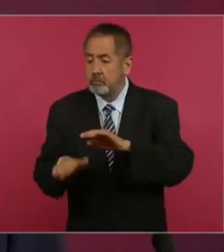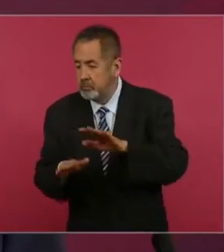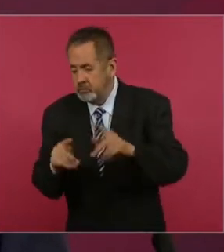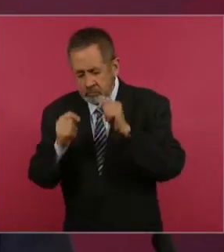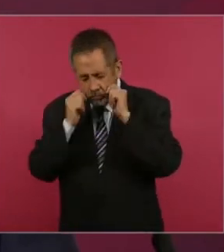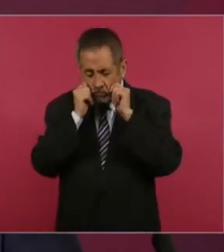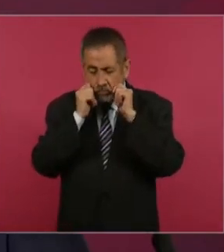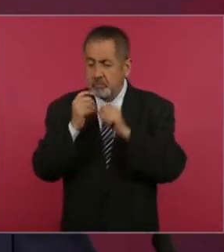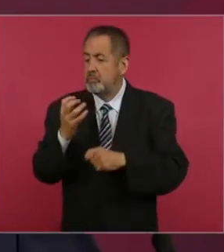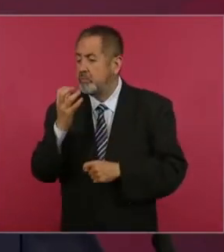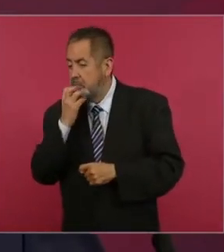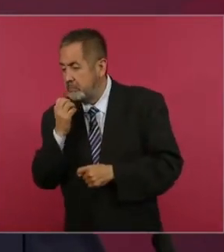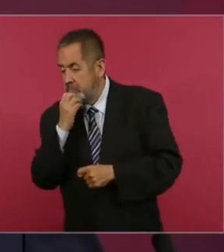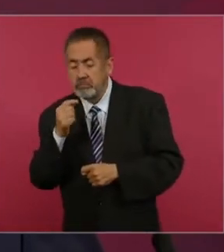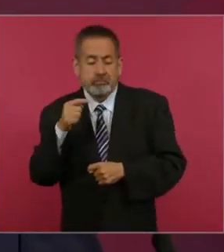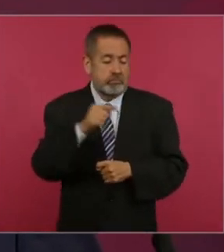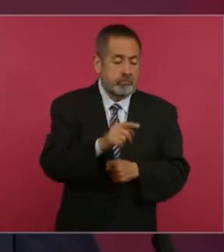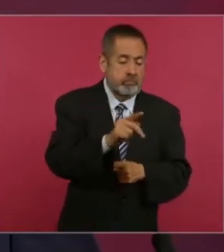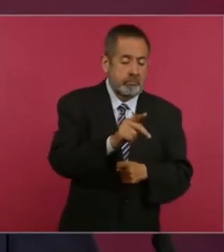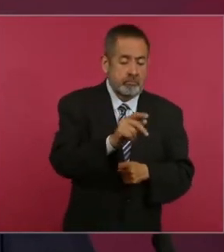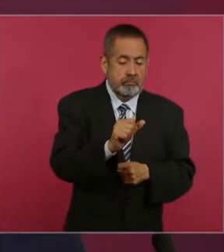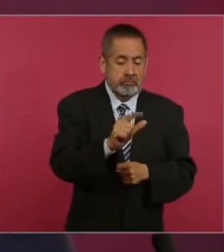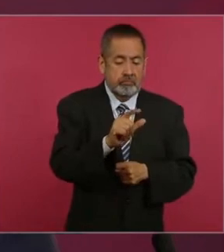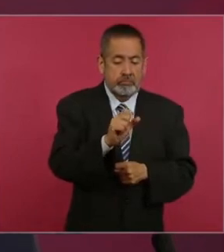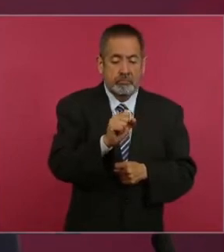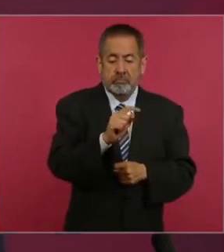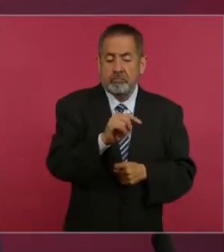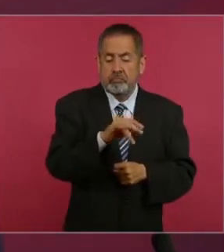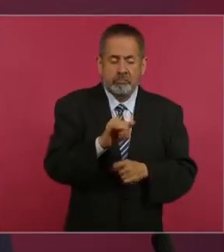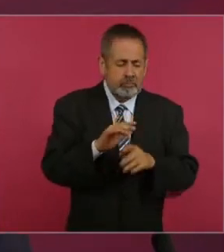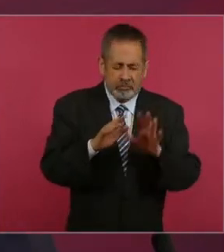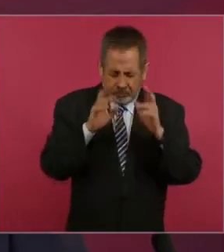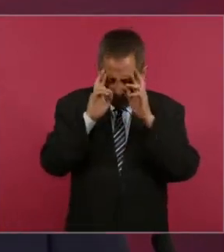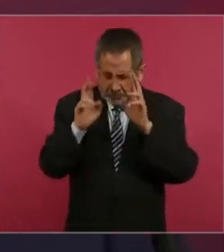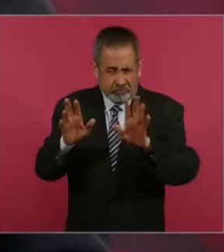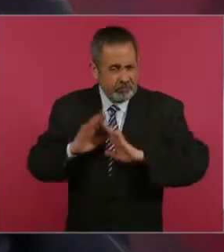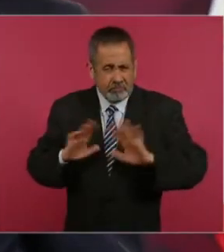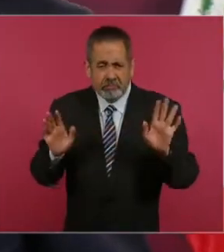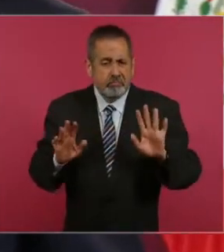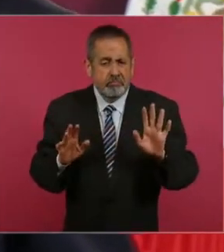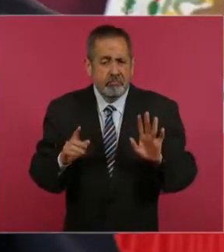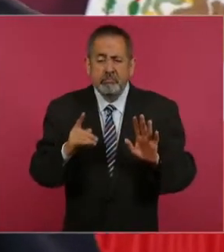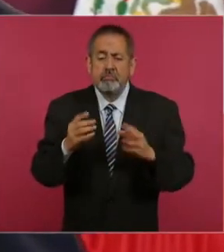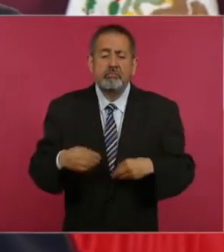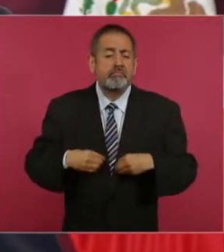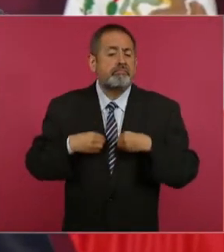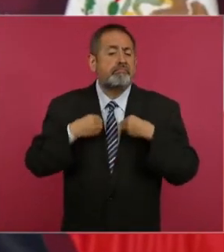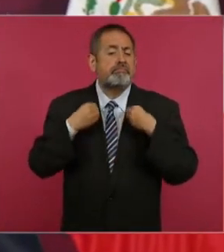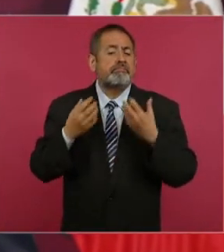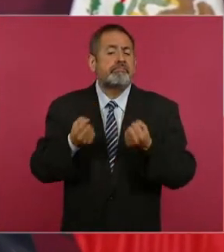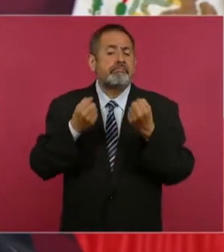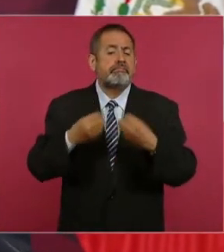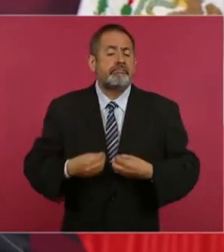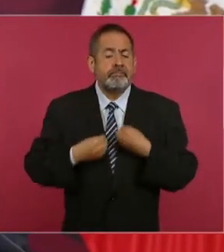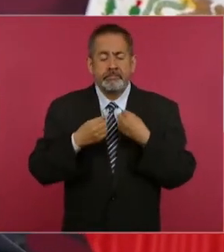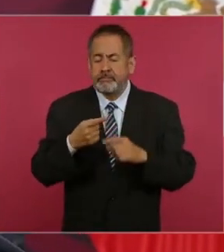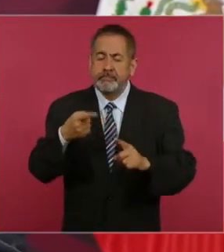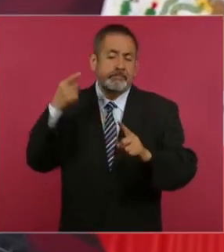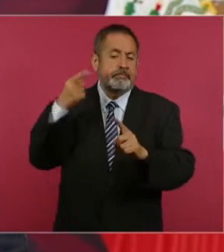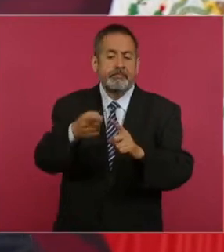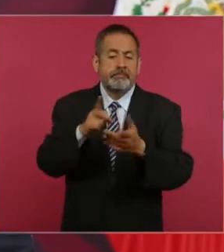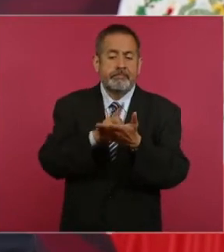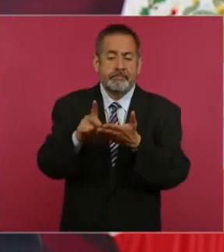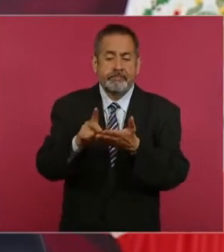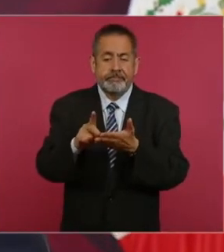sean de Israel, sean palestinos, queremos que se garantice el principal de los